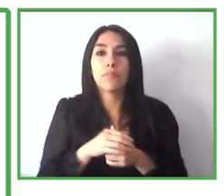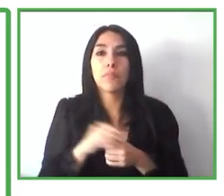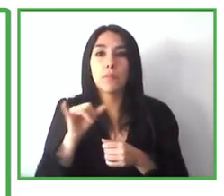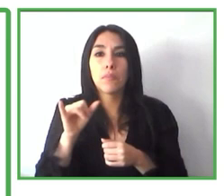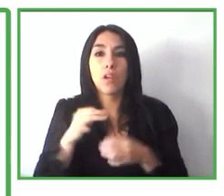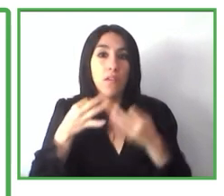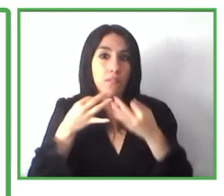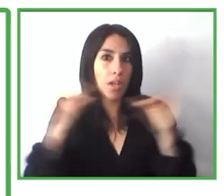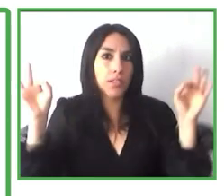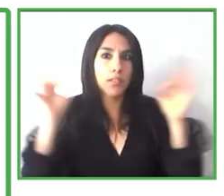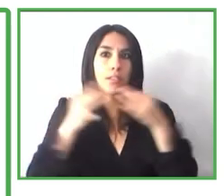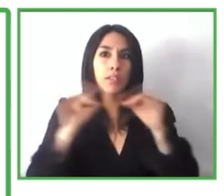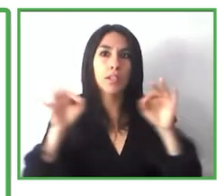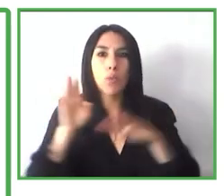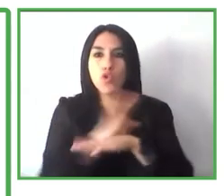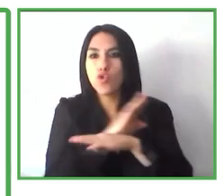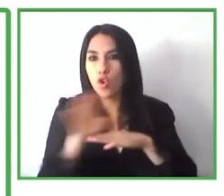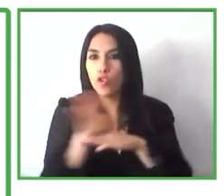municipalidad de Helsinki.